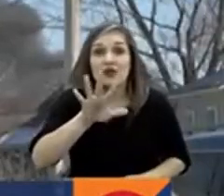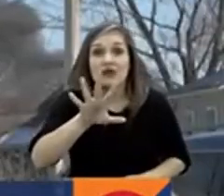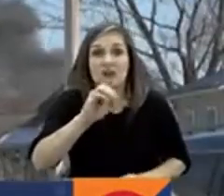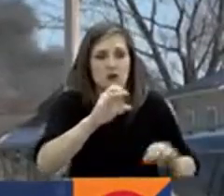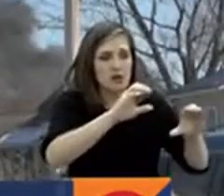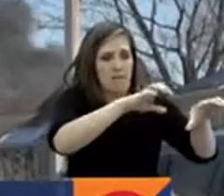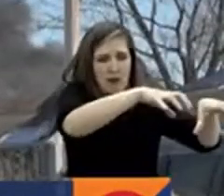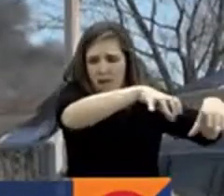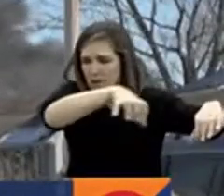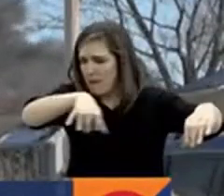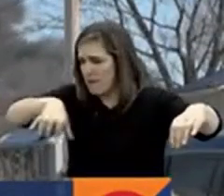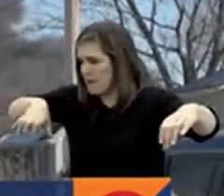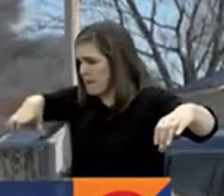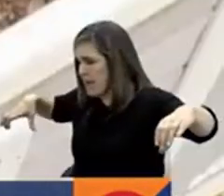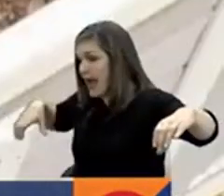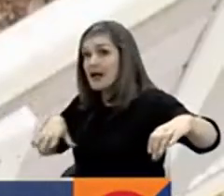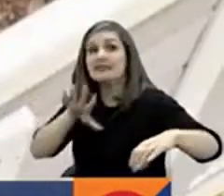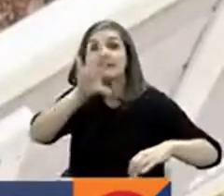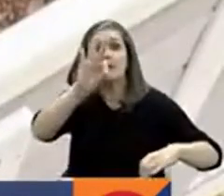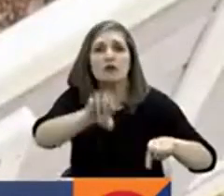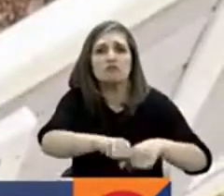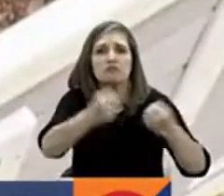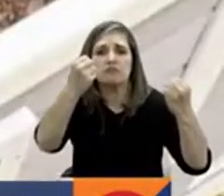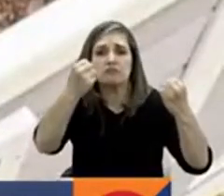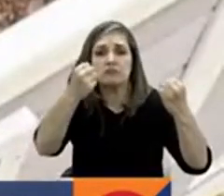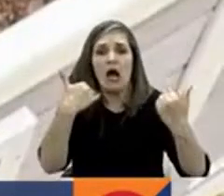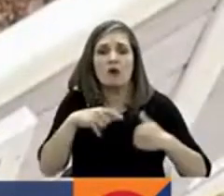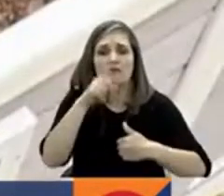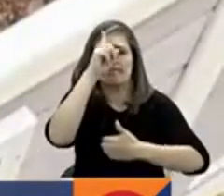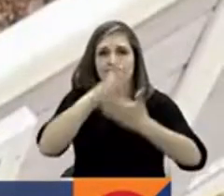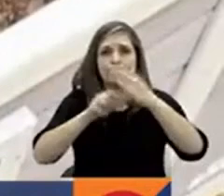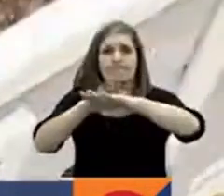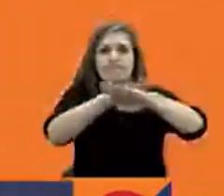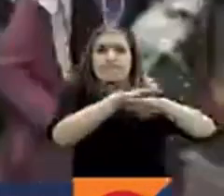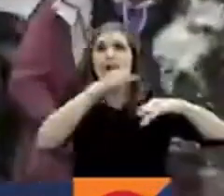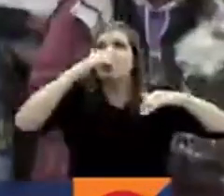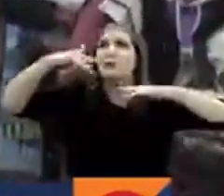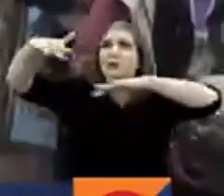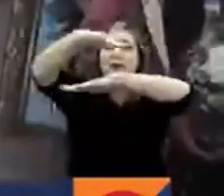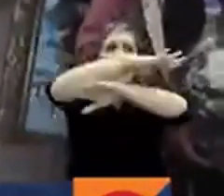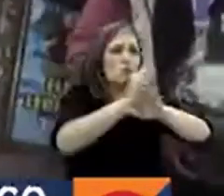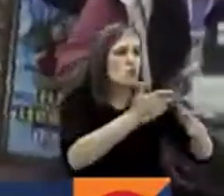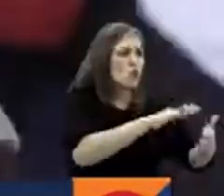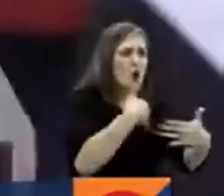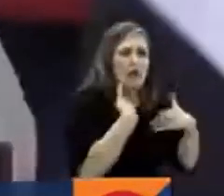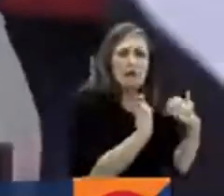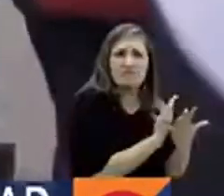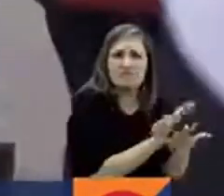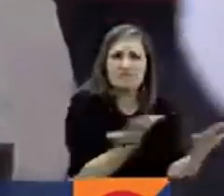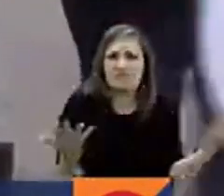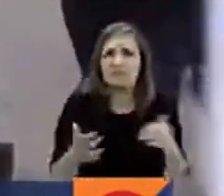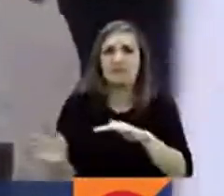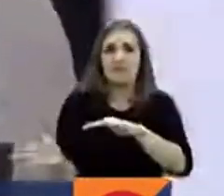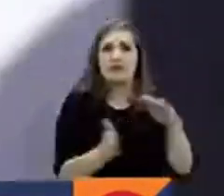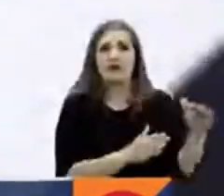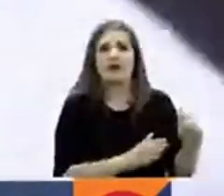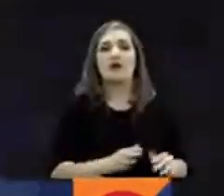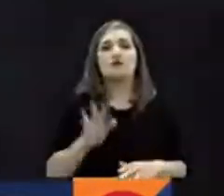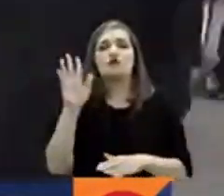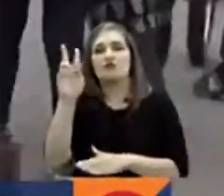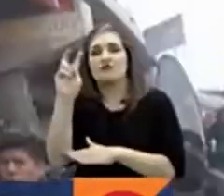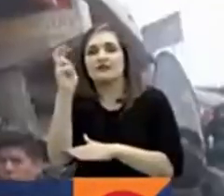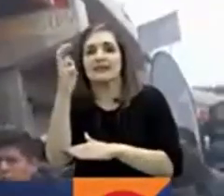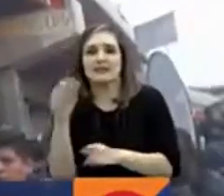quedaron destrozados. Habitantes denunciaron en redes la muerte de animales. La Fiscalía Especializada en Derechos Humanos del